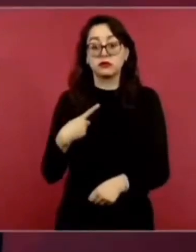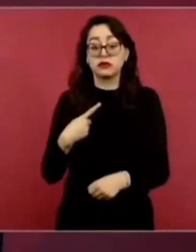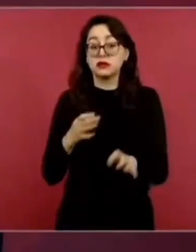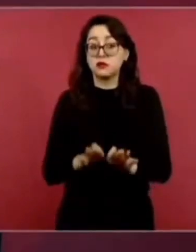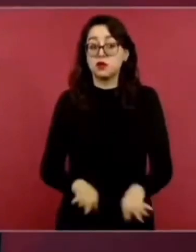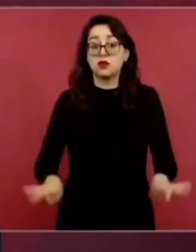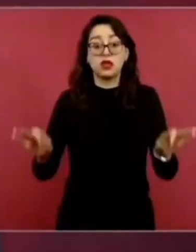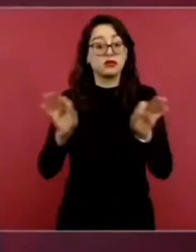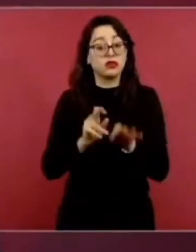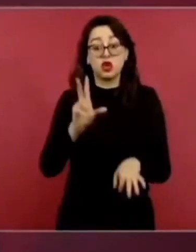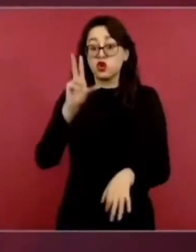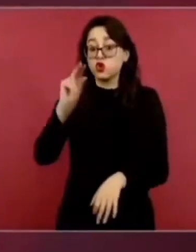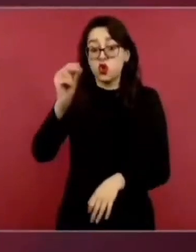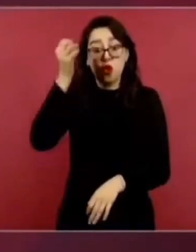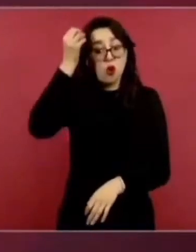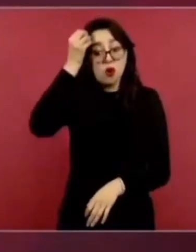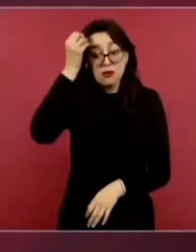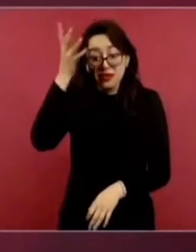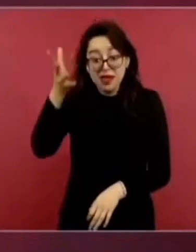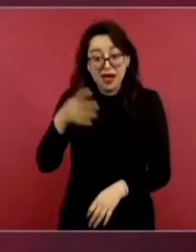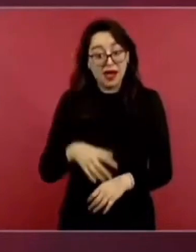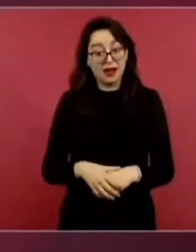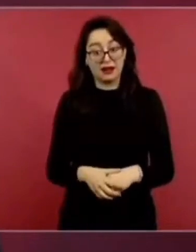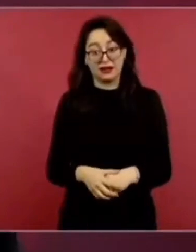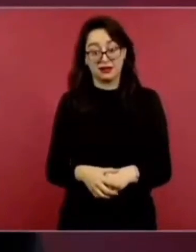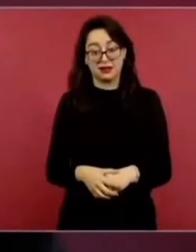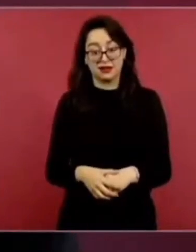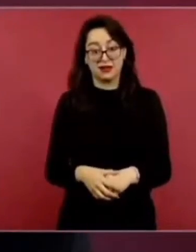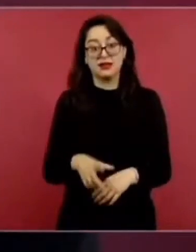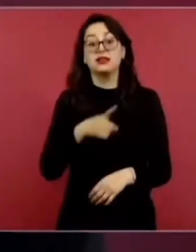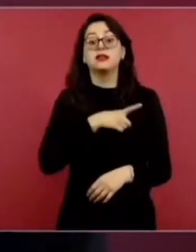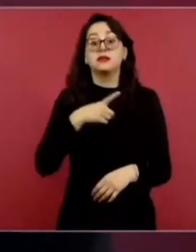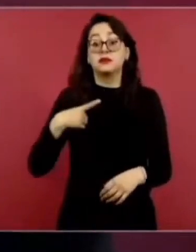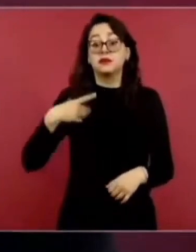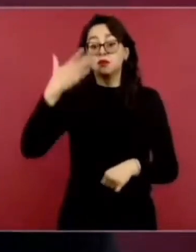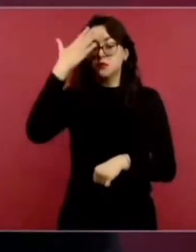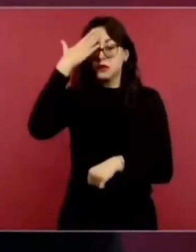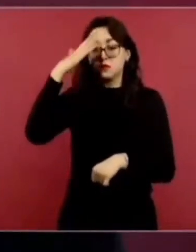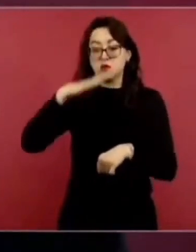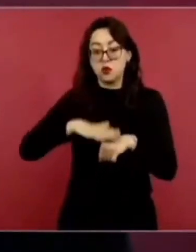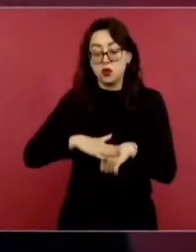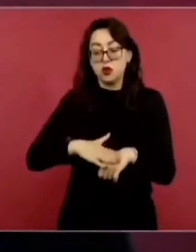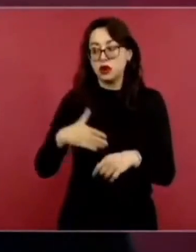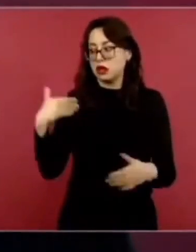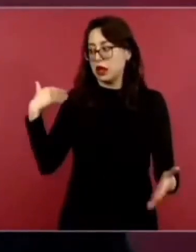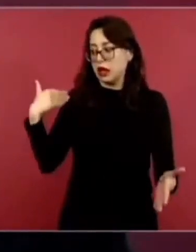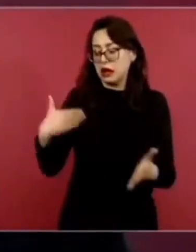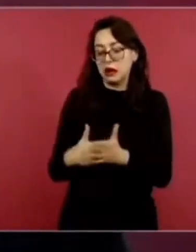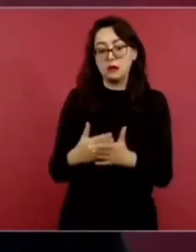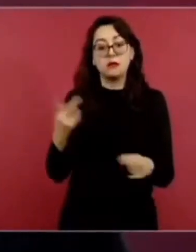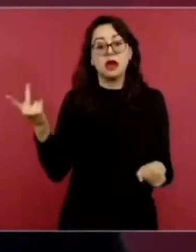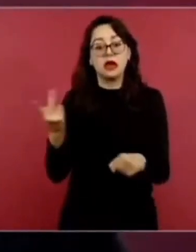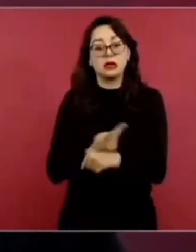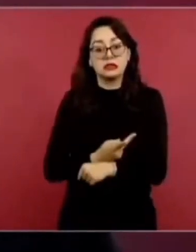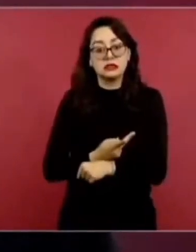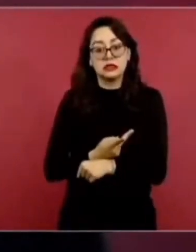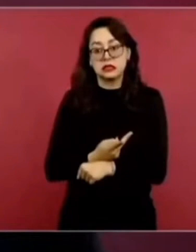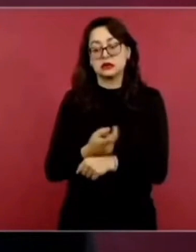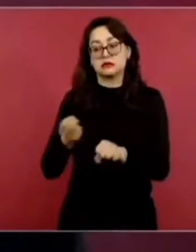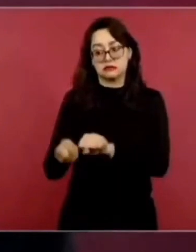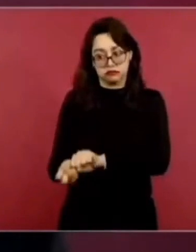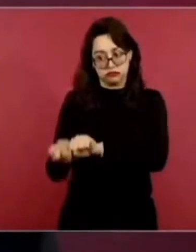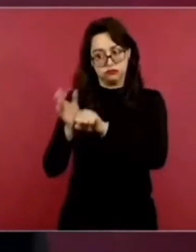señor presidente, del gran esfuerzo realizado durante la epidemia de COVID-19. Años